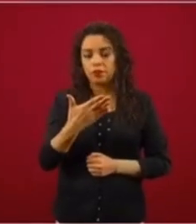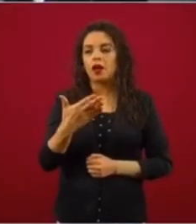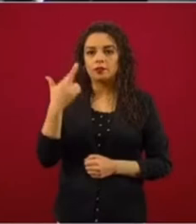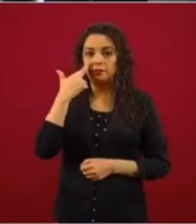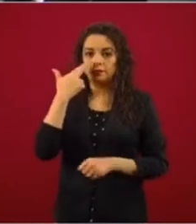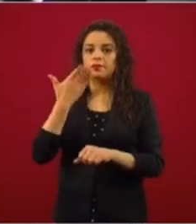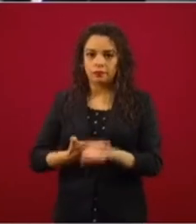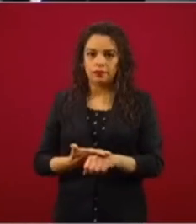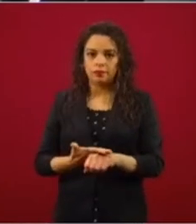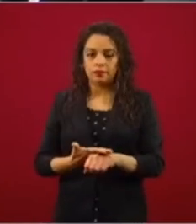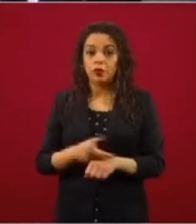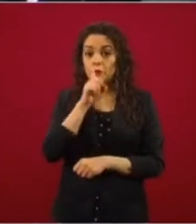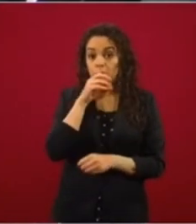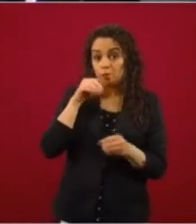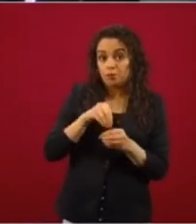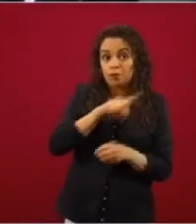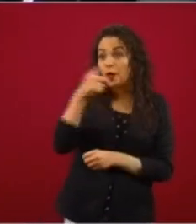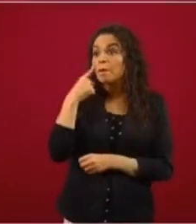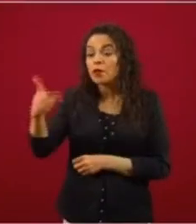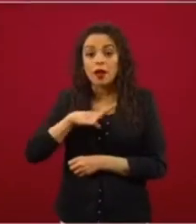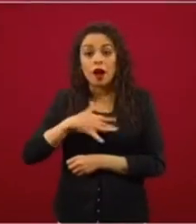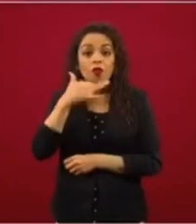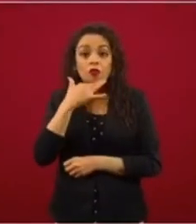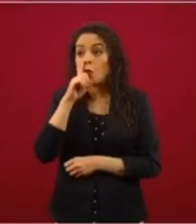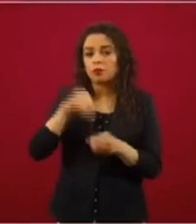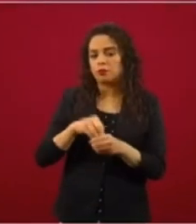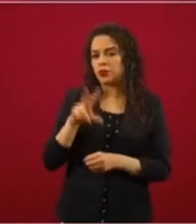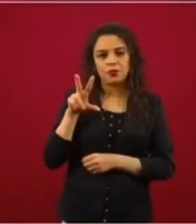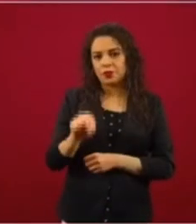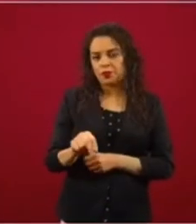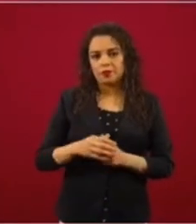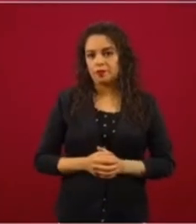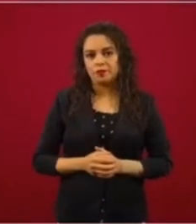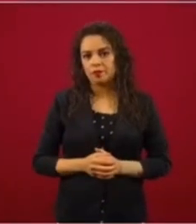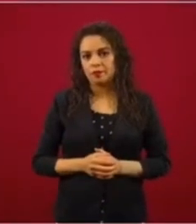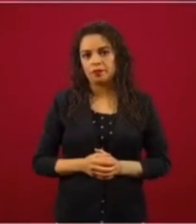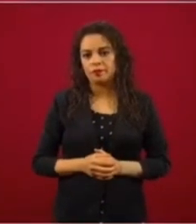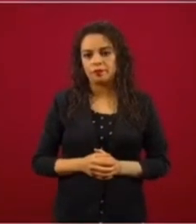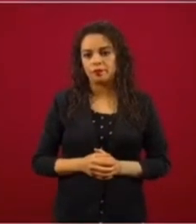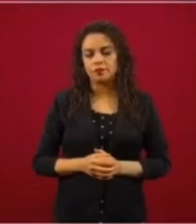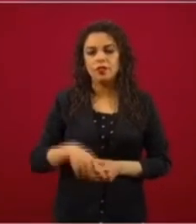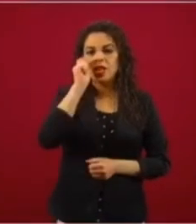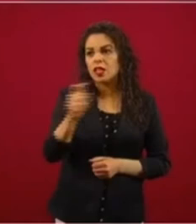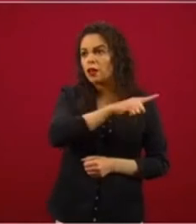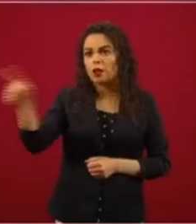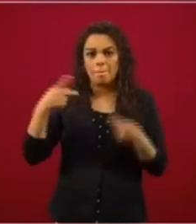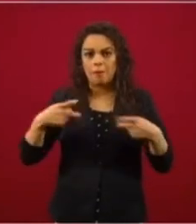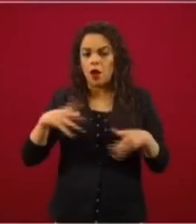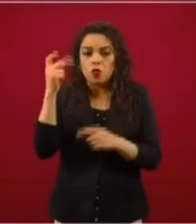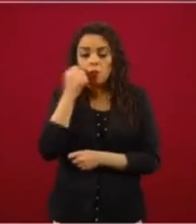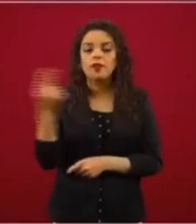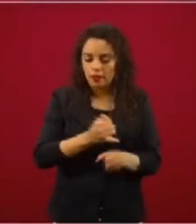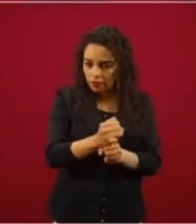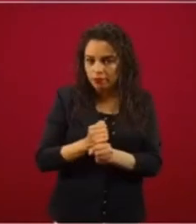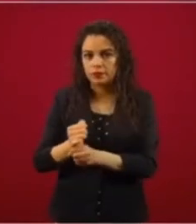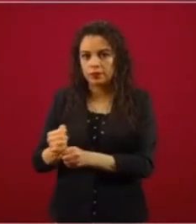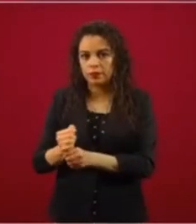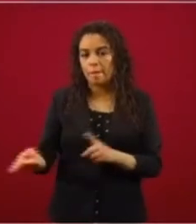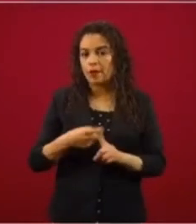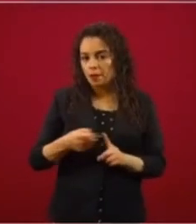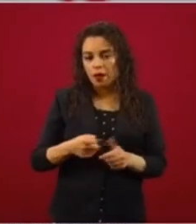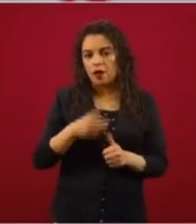solapar actos de corrupción, o actuar como capadera. Será quien sea, se investiga, pero sí tomar en cuenta eso,